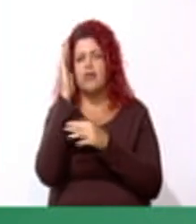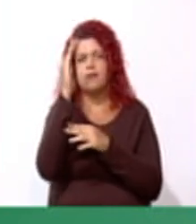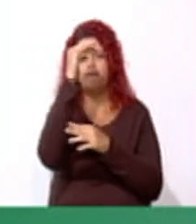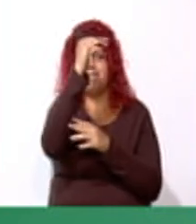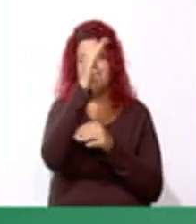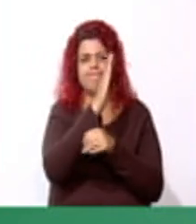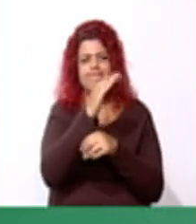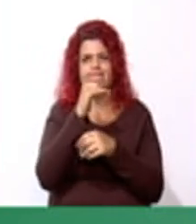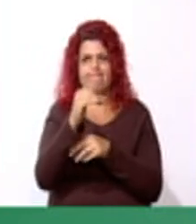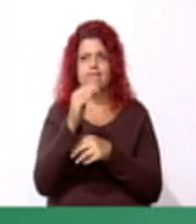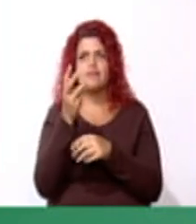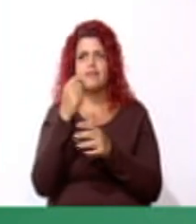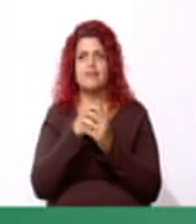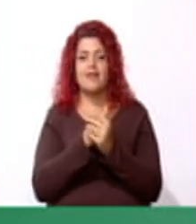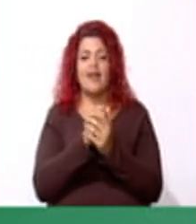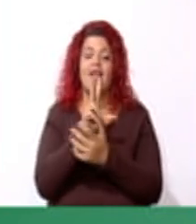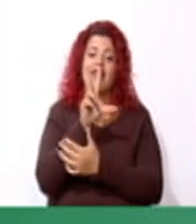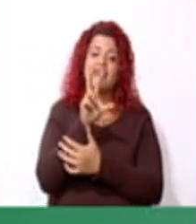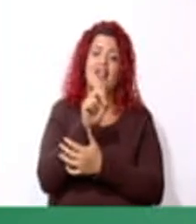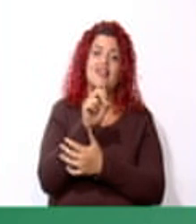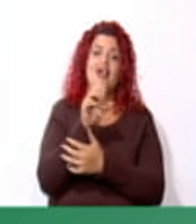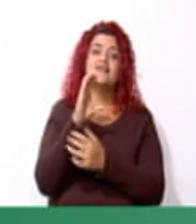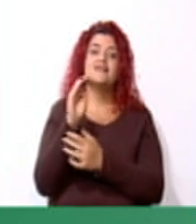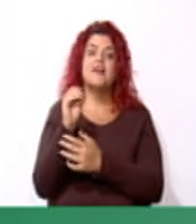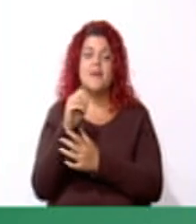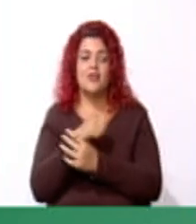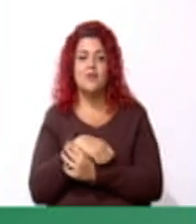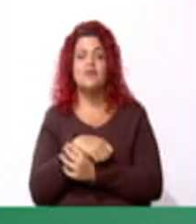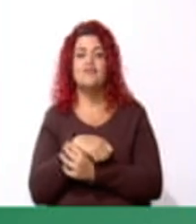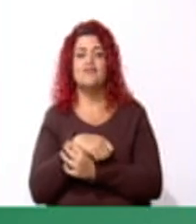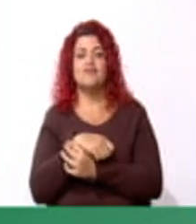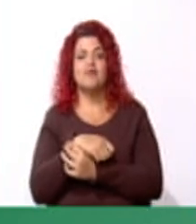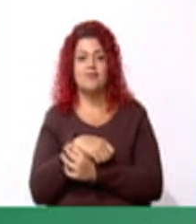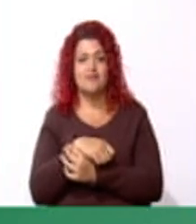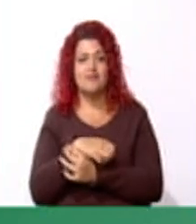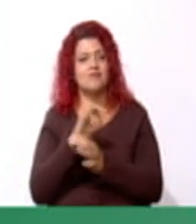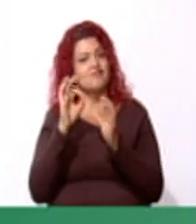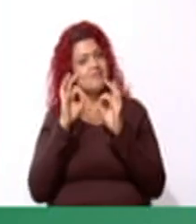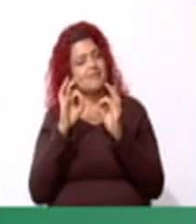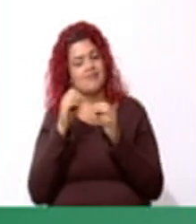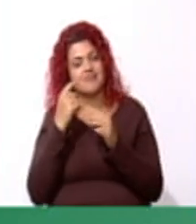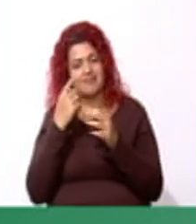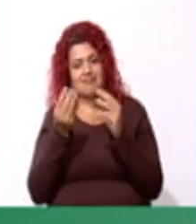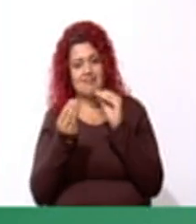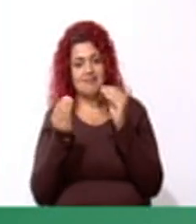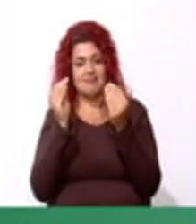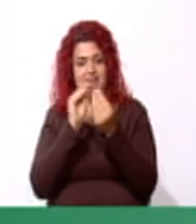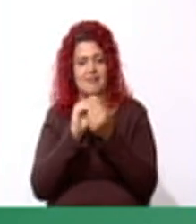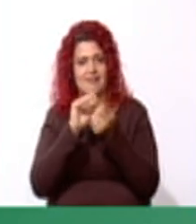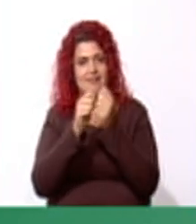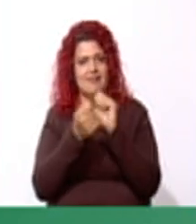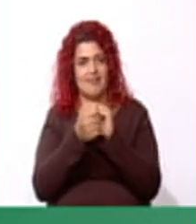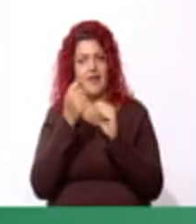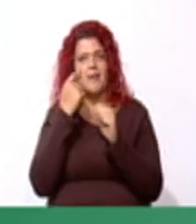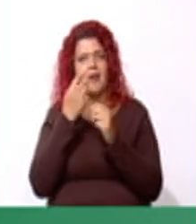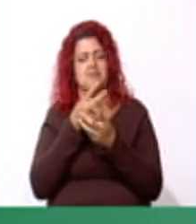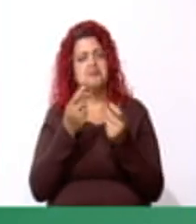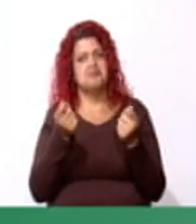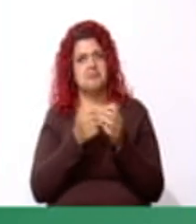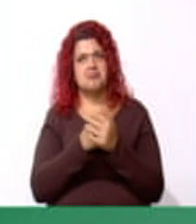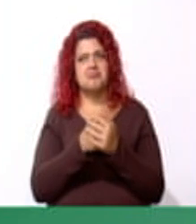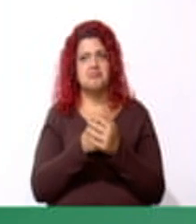ventana? 30 centímetros. Muy bien. Entonces, sustituimos los datos y resolvemos la multiplicación.